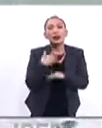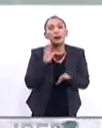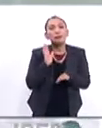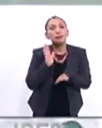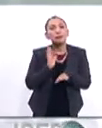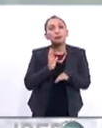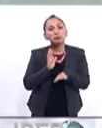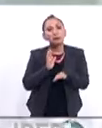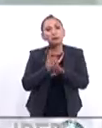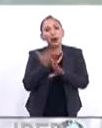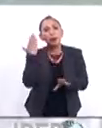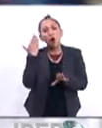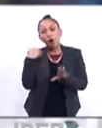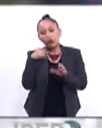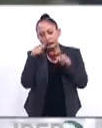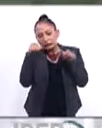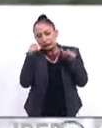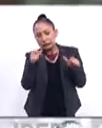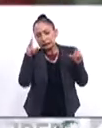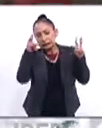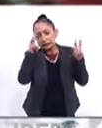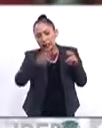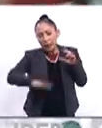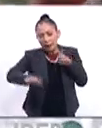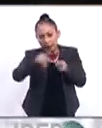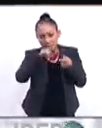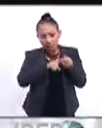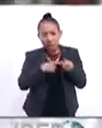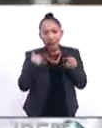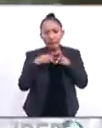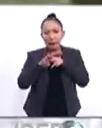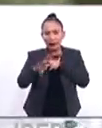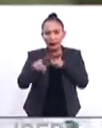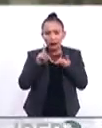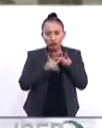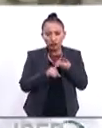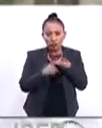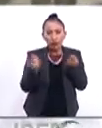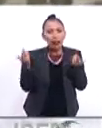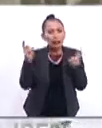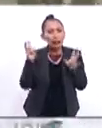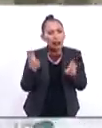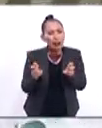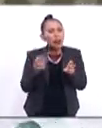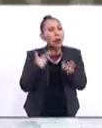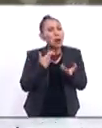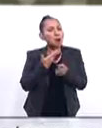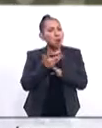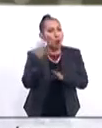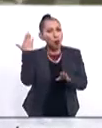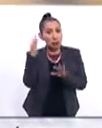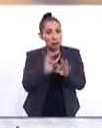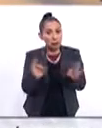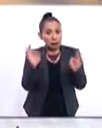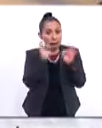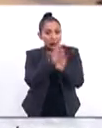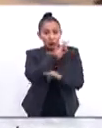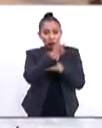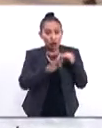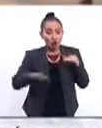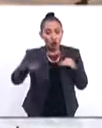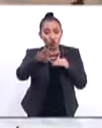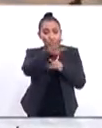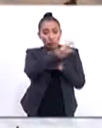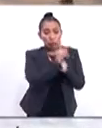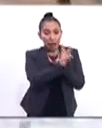muy centrales medio ambiente la migración un tema que ha calado muchísimo en todos los